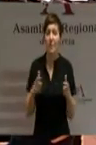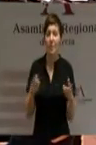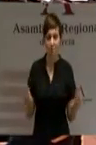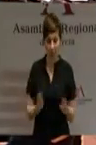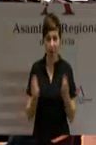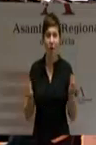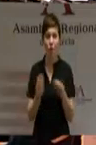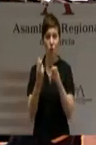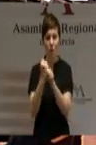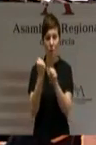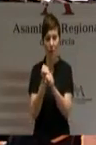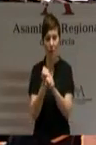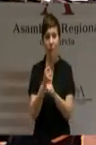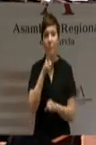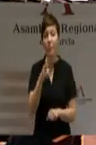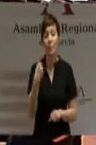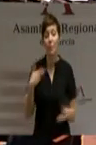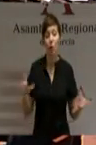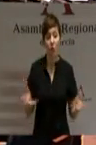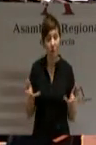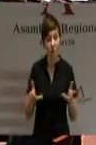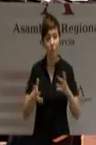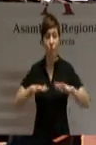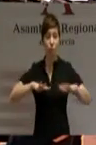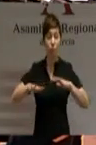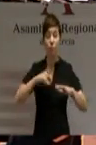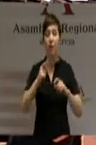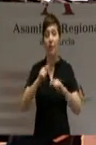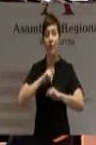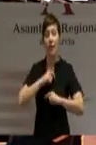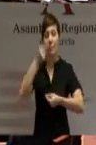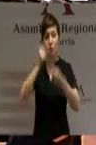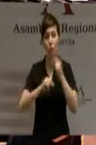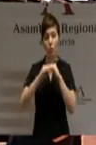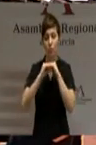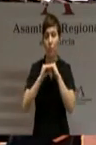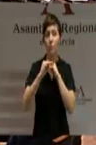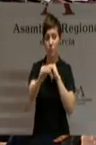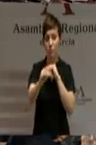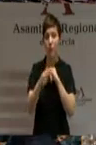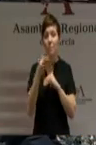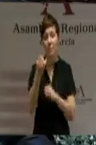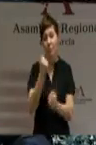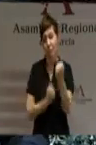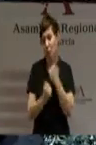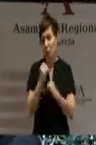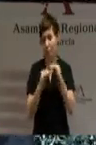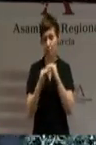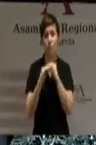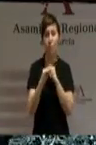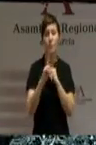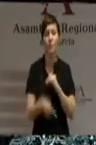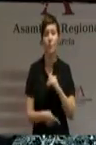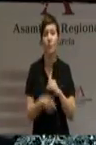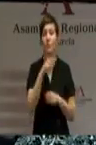dinamismo propiciará también la estabilidad presupuestaria y la sostenibilidad financiera, sin cuyo logro